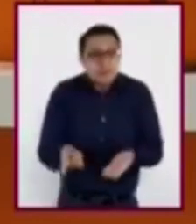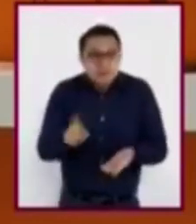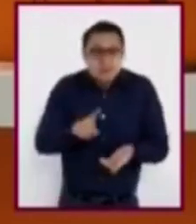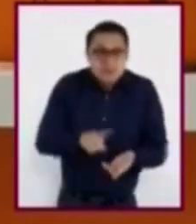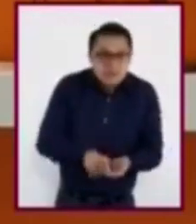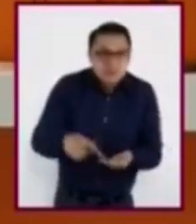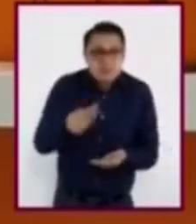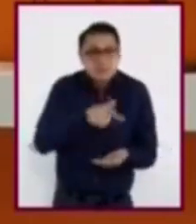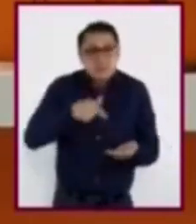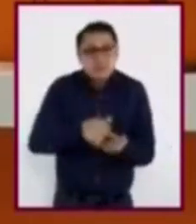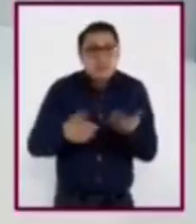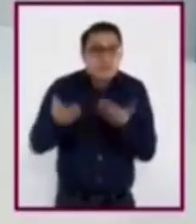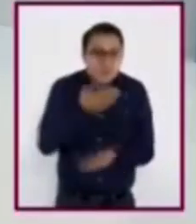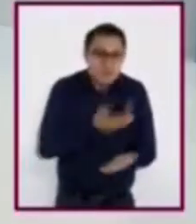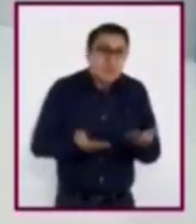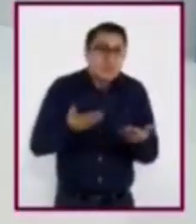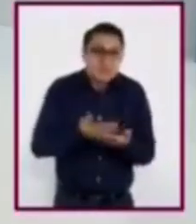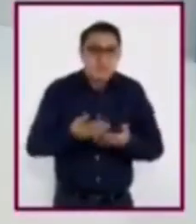un espacio compartido.